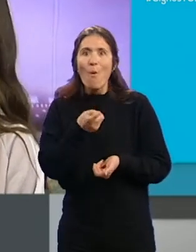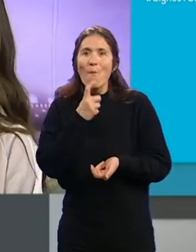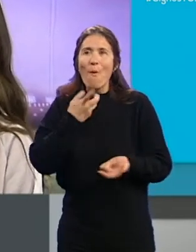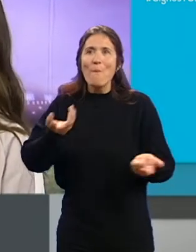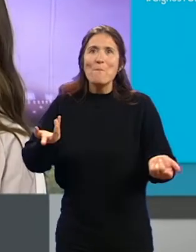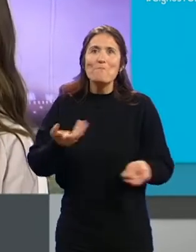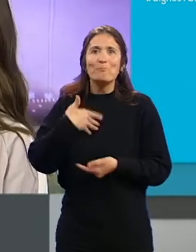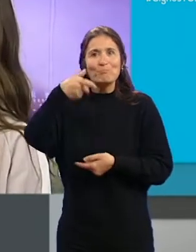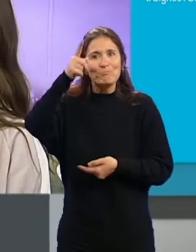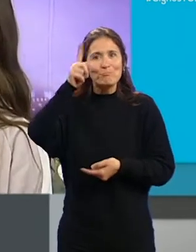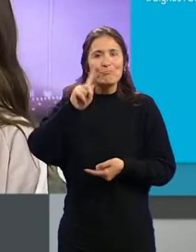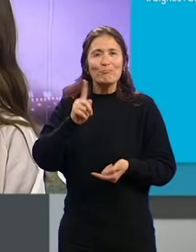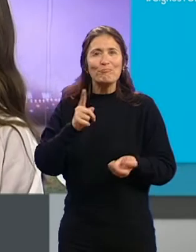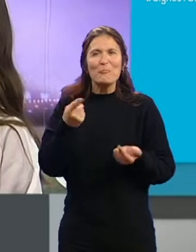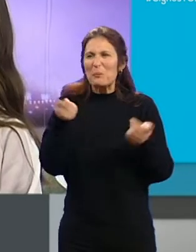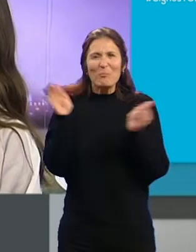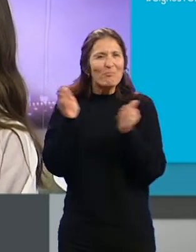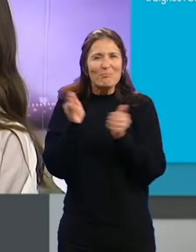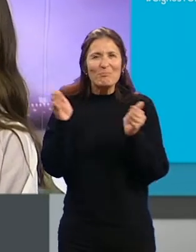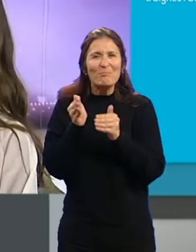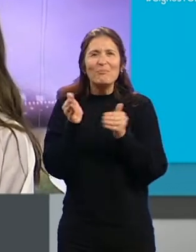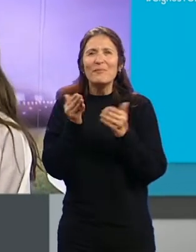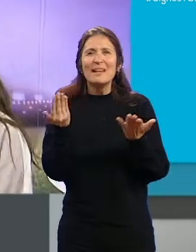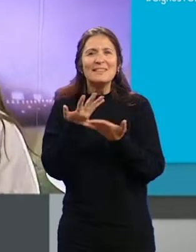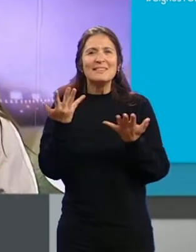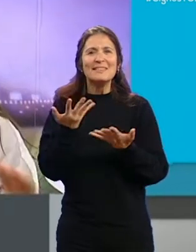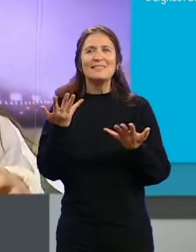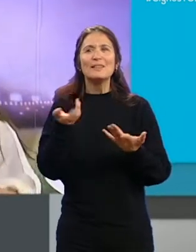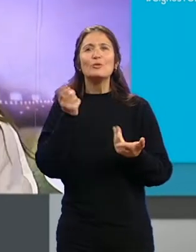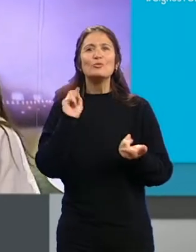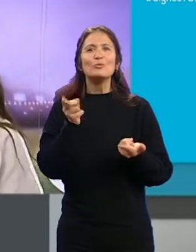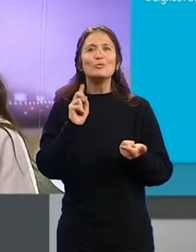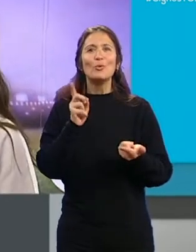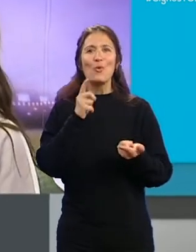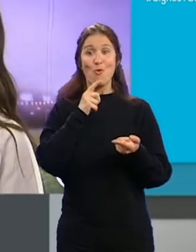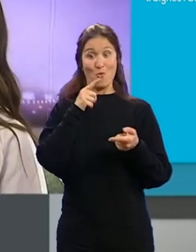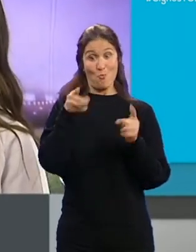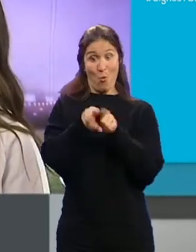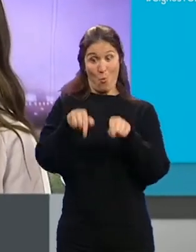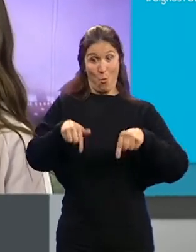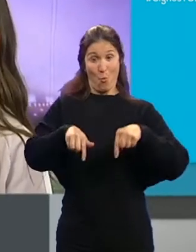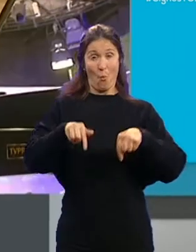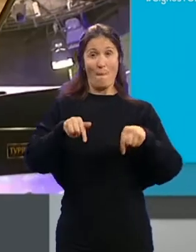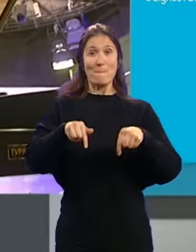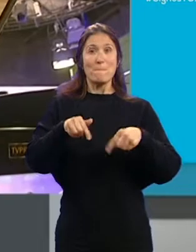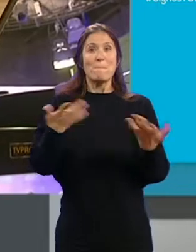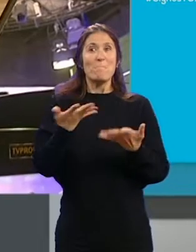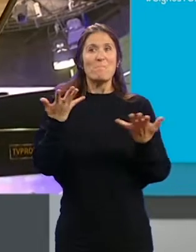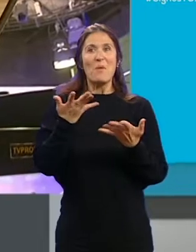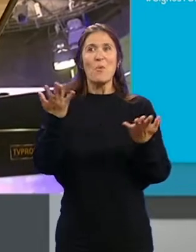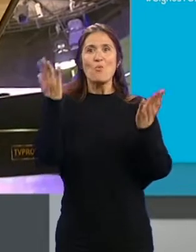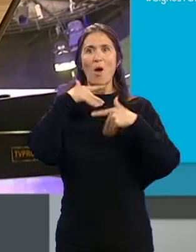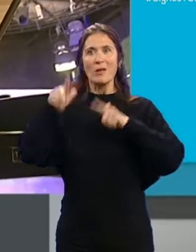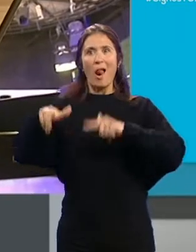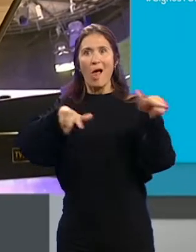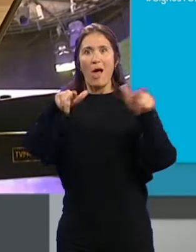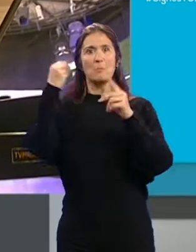sé... ...muy chico... ...solo como esto... ...pero que no tenían tantas